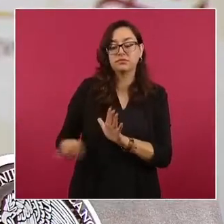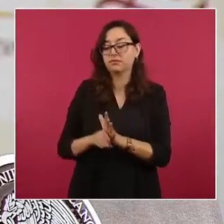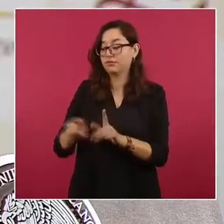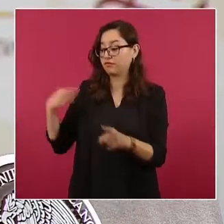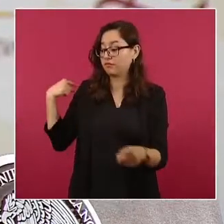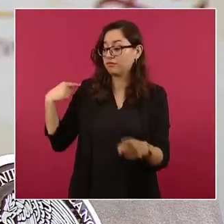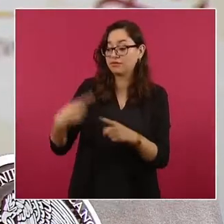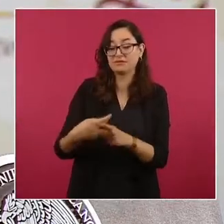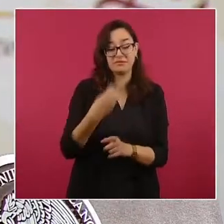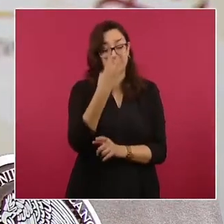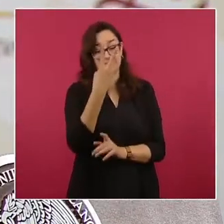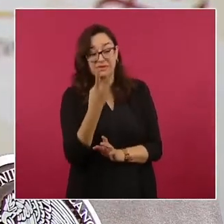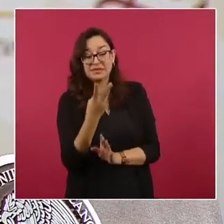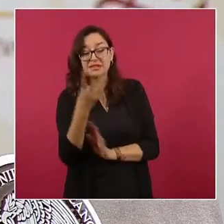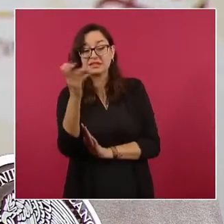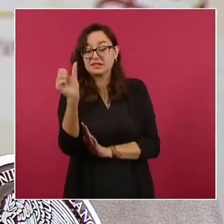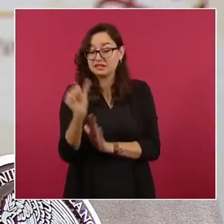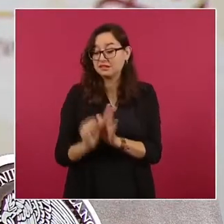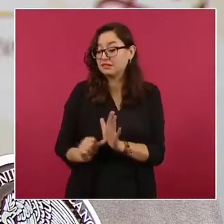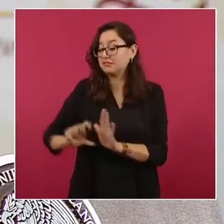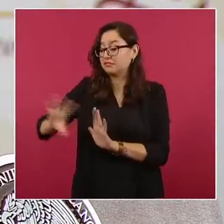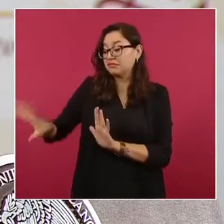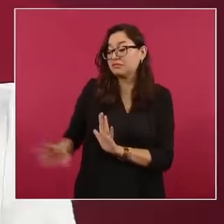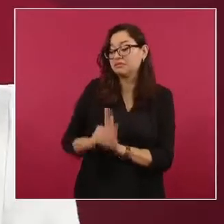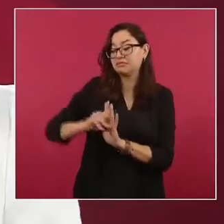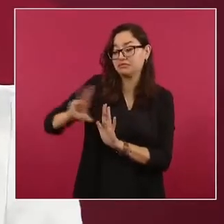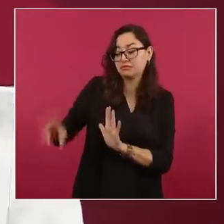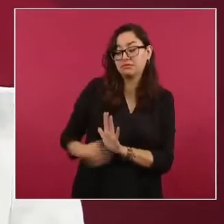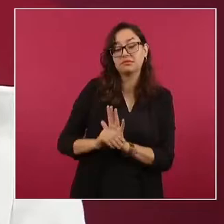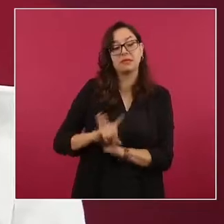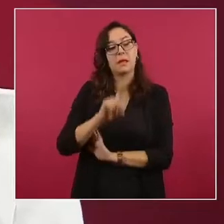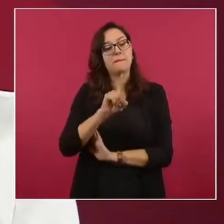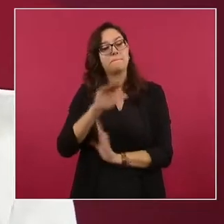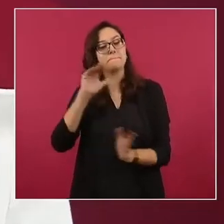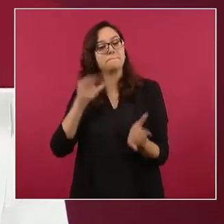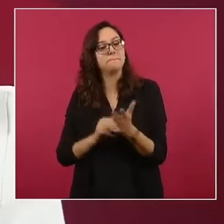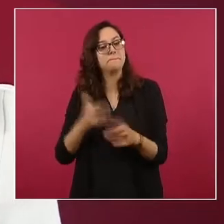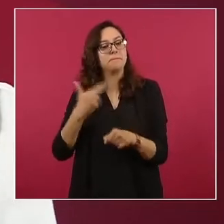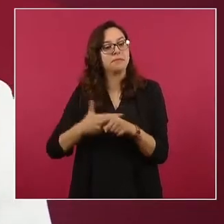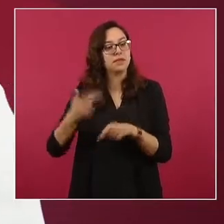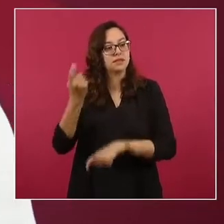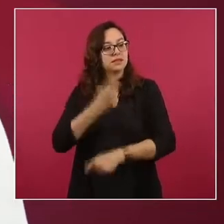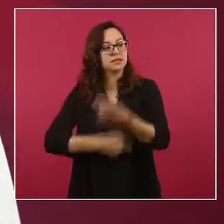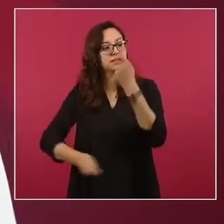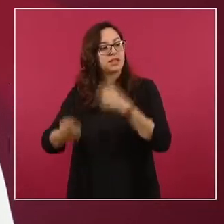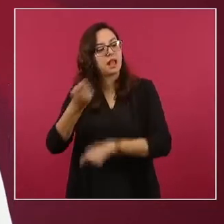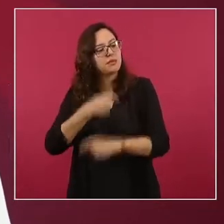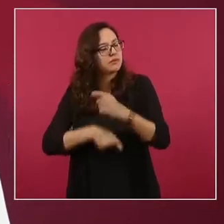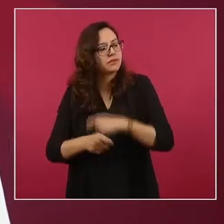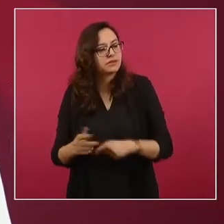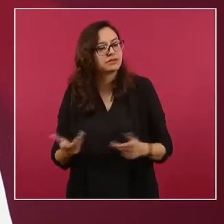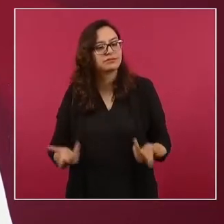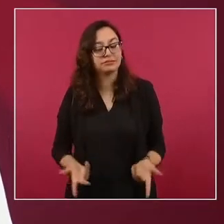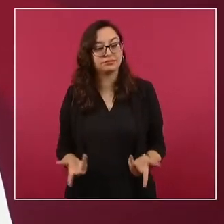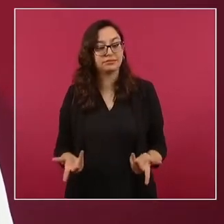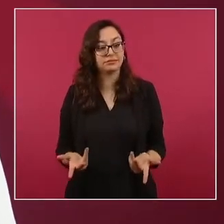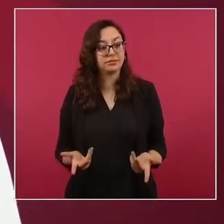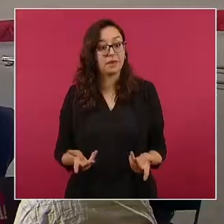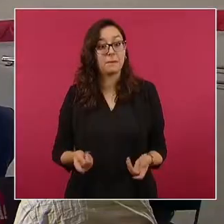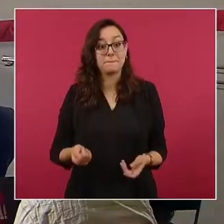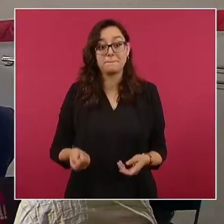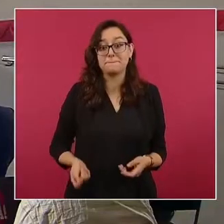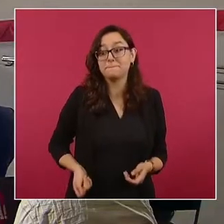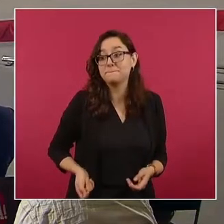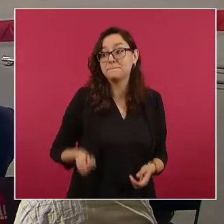tres meses ya han resuelto más de mil trámites, lo que representa un hito